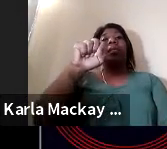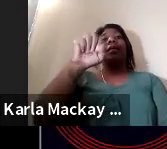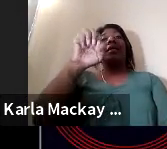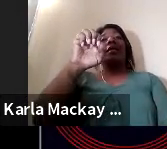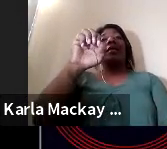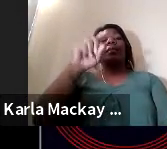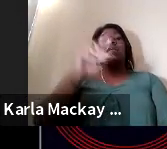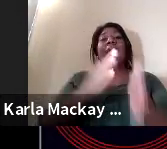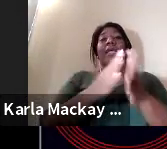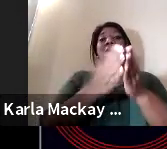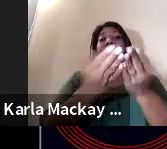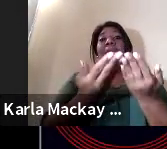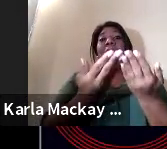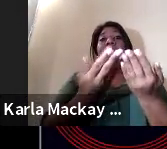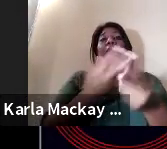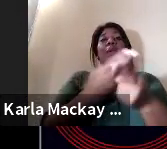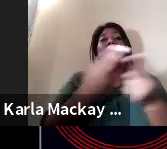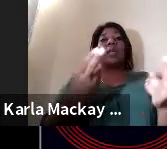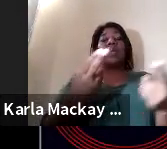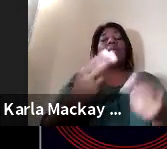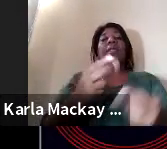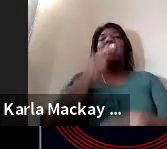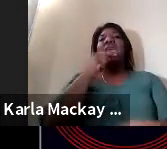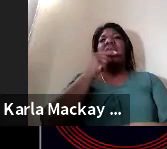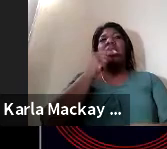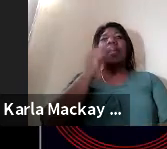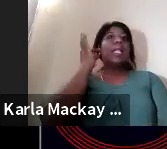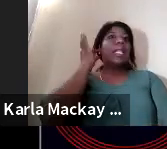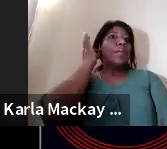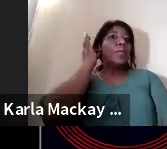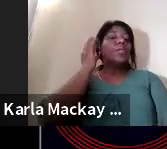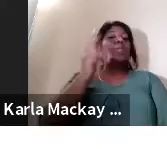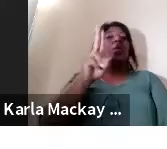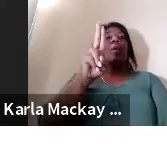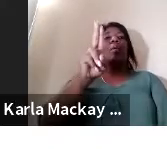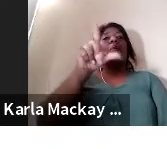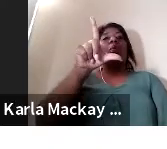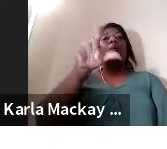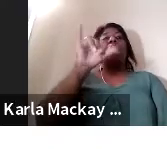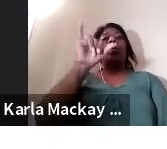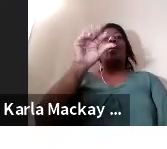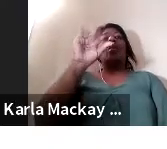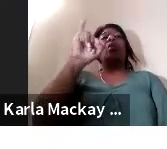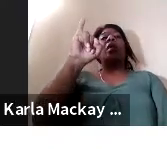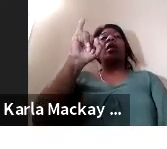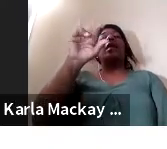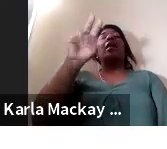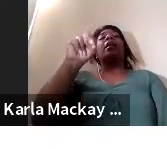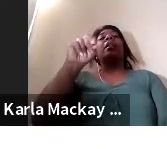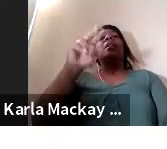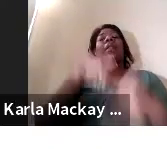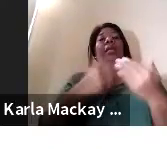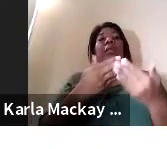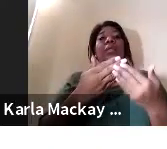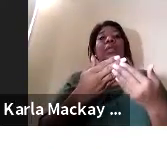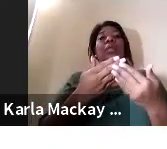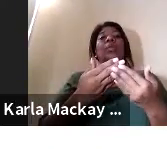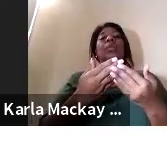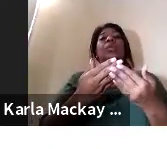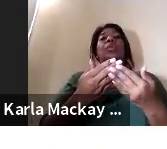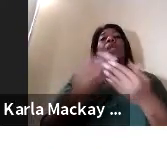y todo ese ejercicio que lleva esa producción a mano de ella